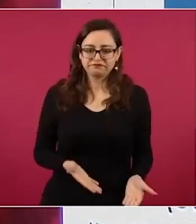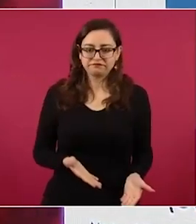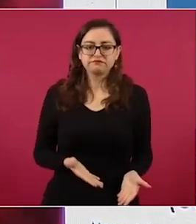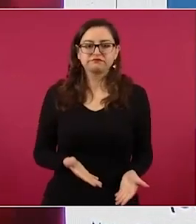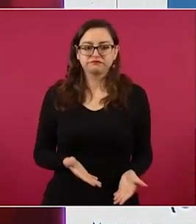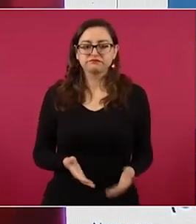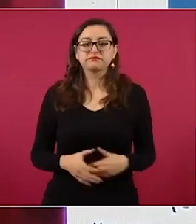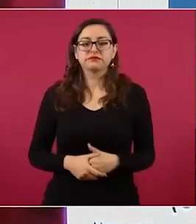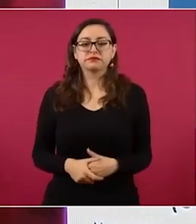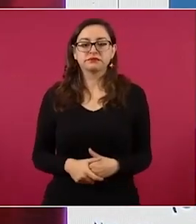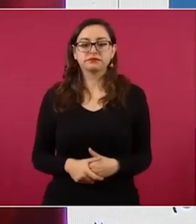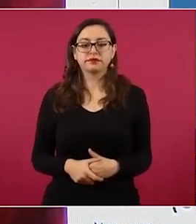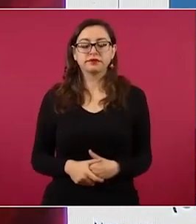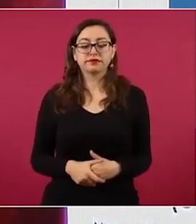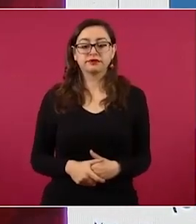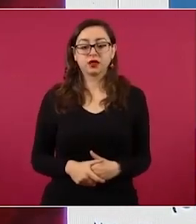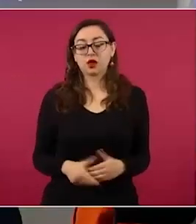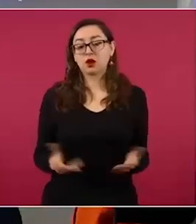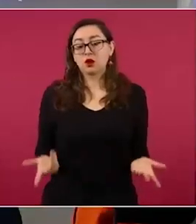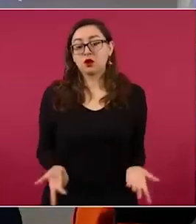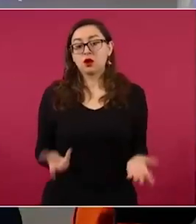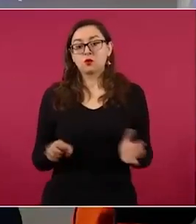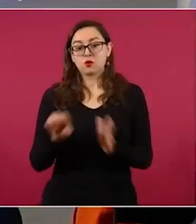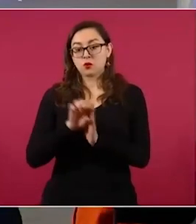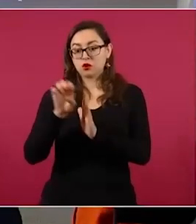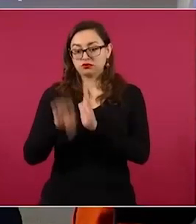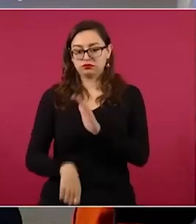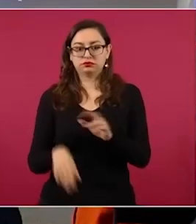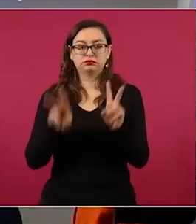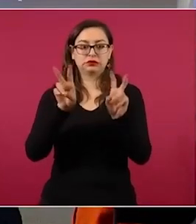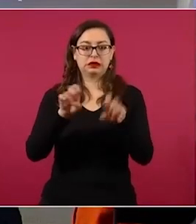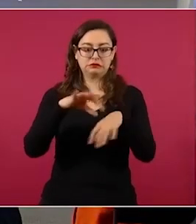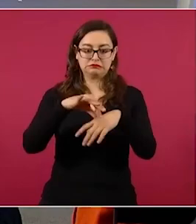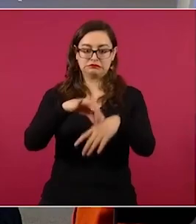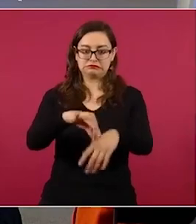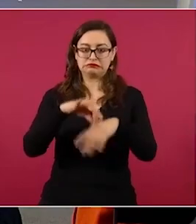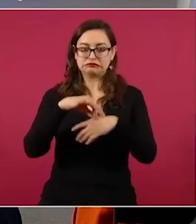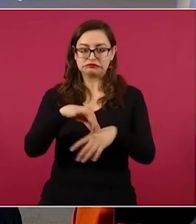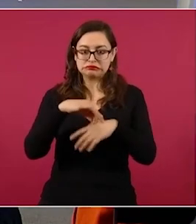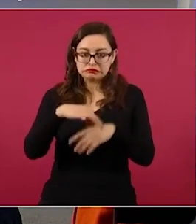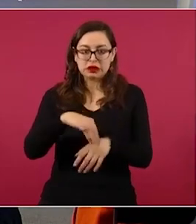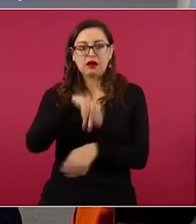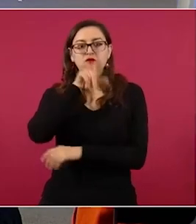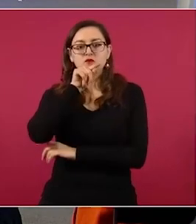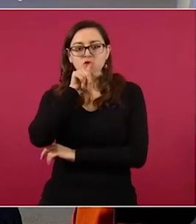Si podemos comprar la carne, el pollo,